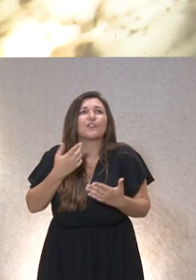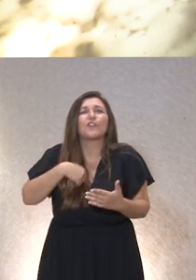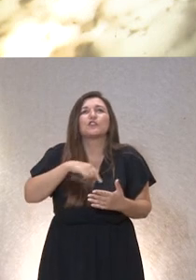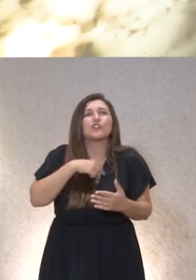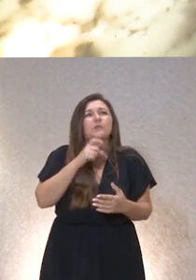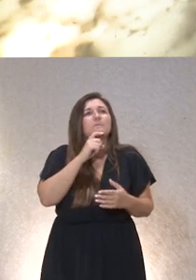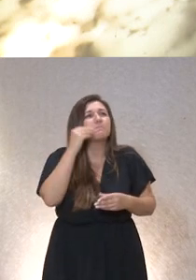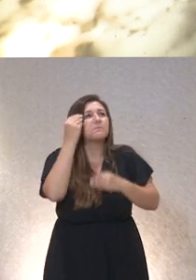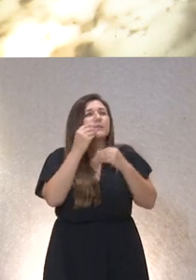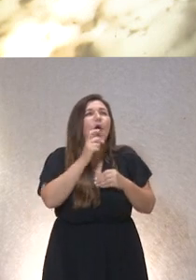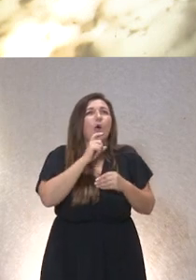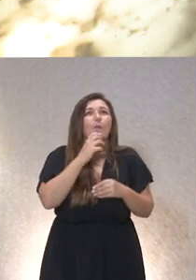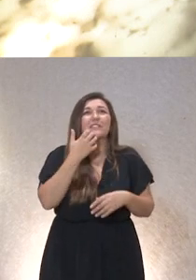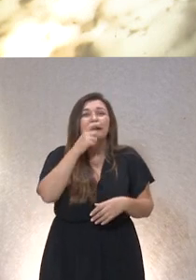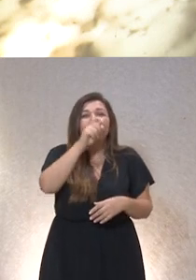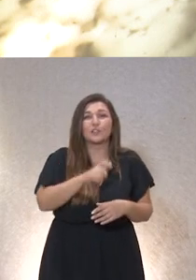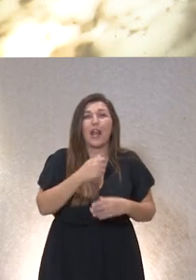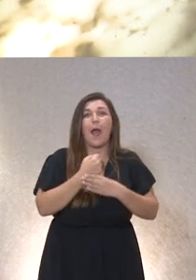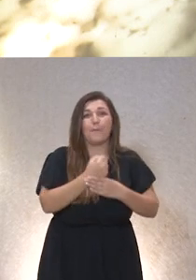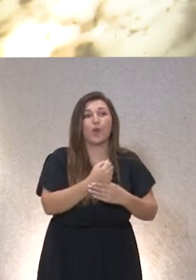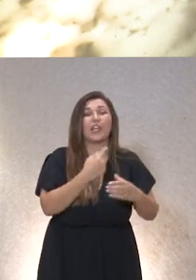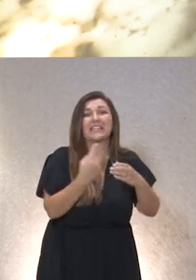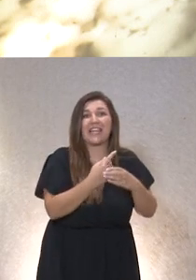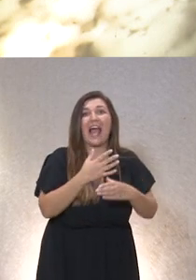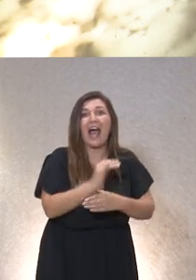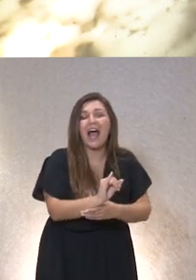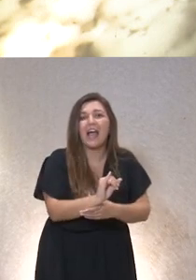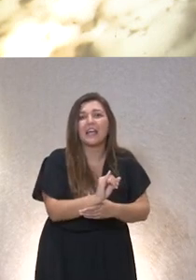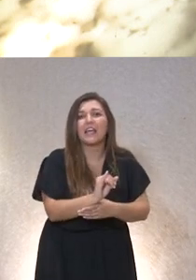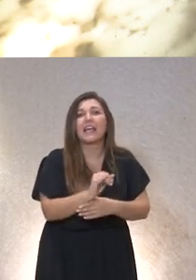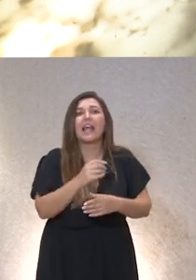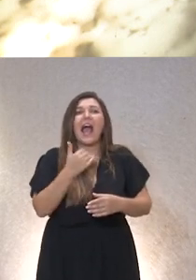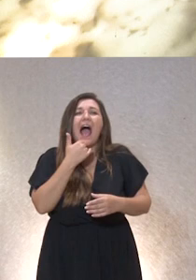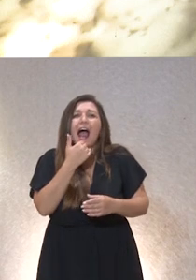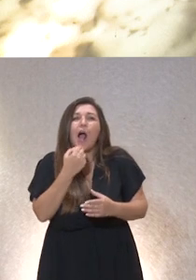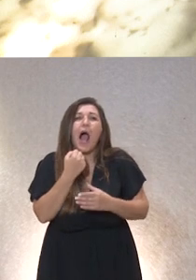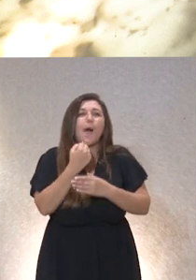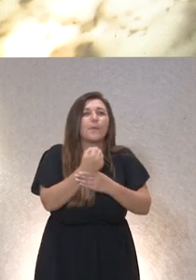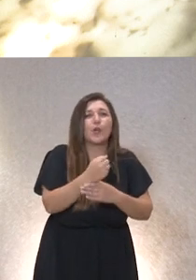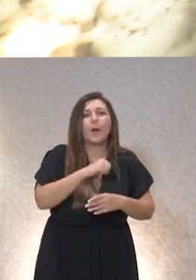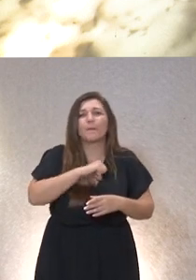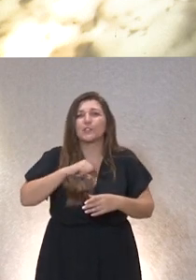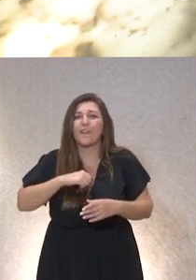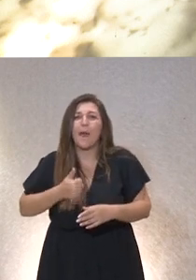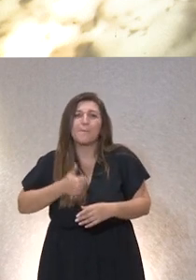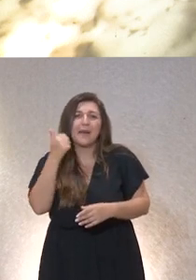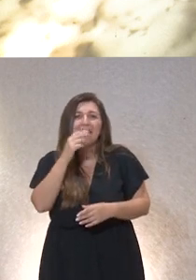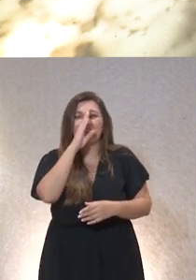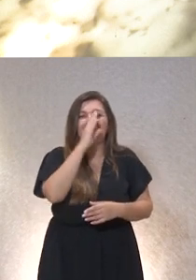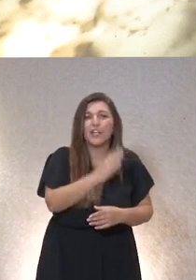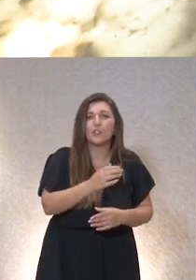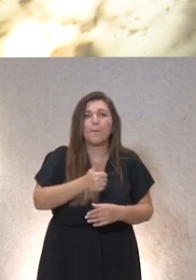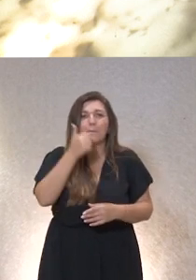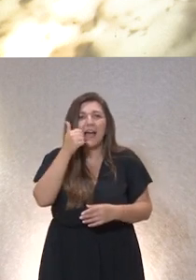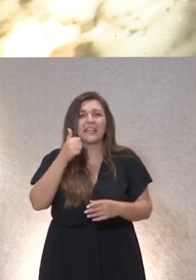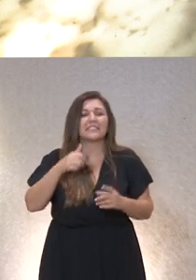que si las personas a las que apoyamos las personas con TEA necesitan pues un apoyo más personalizado más directo estructural entonces